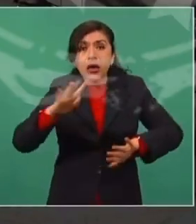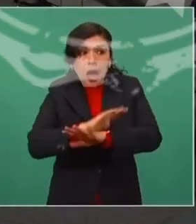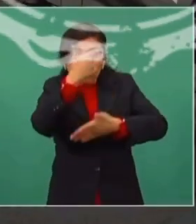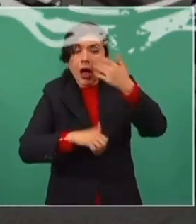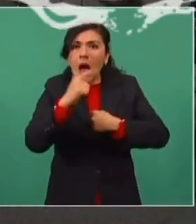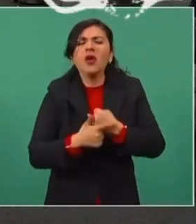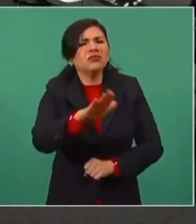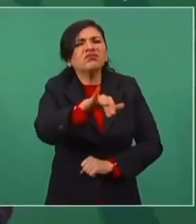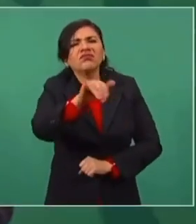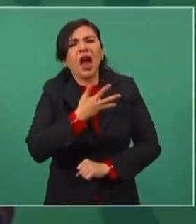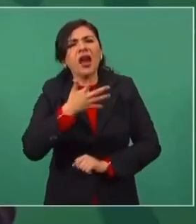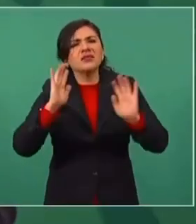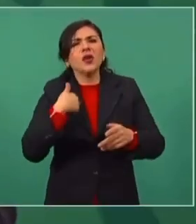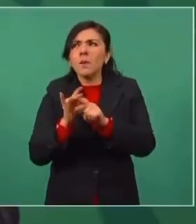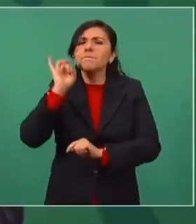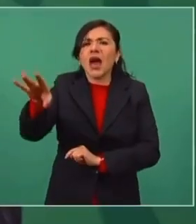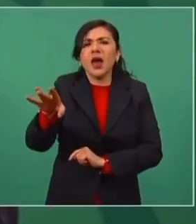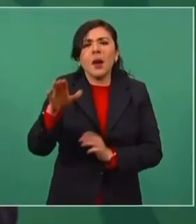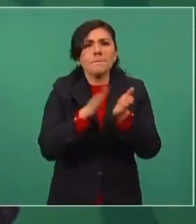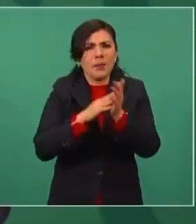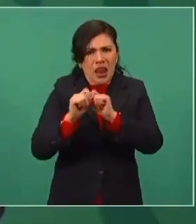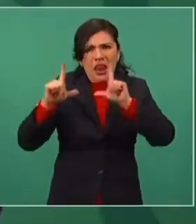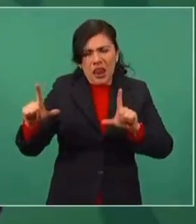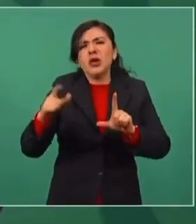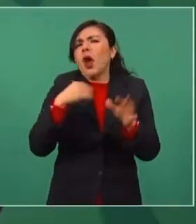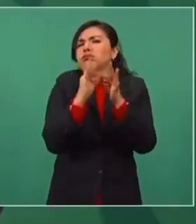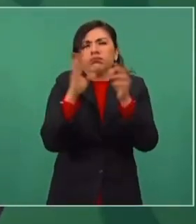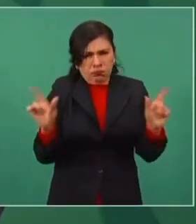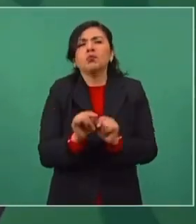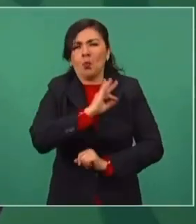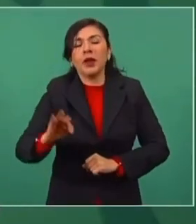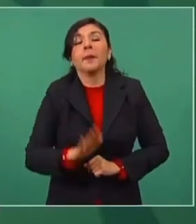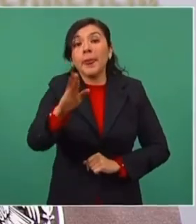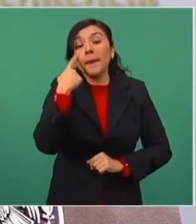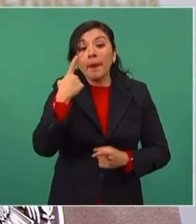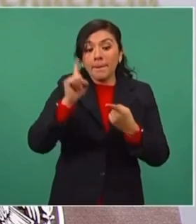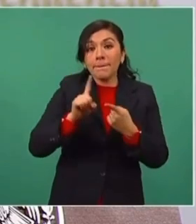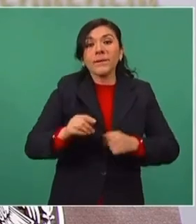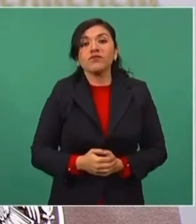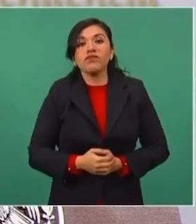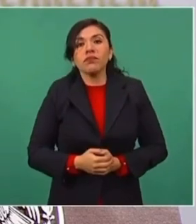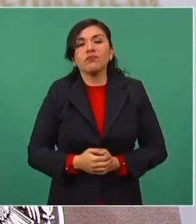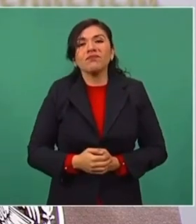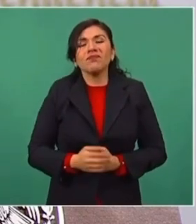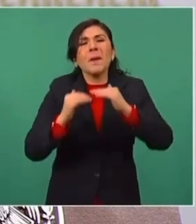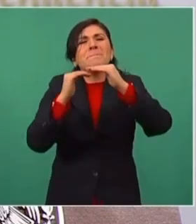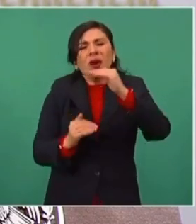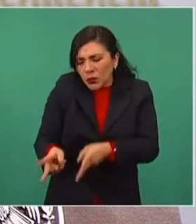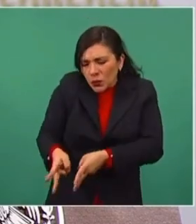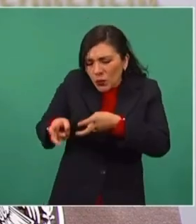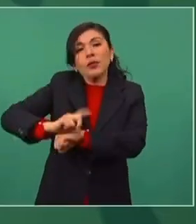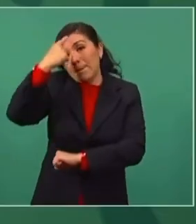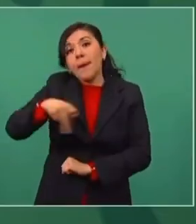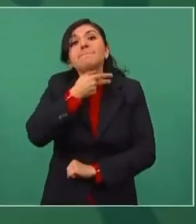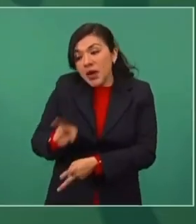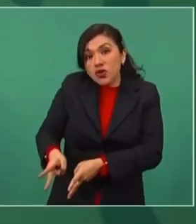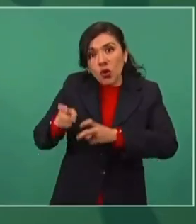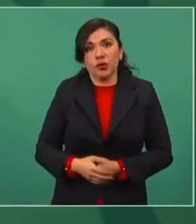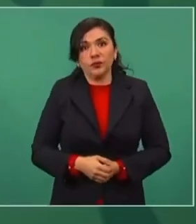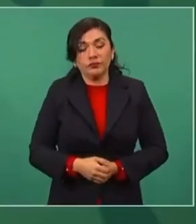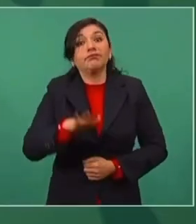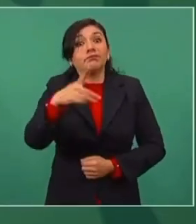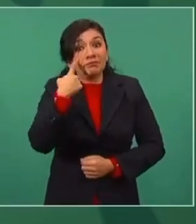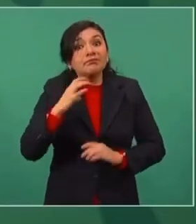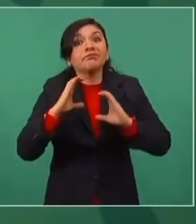Enviamos ya un documento, lo puedo puntualizar. Primero, menos extracción de petróleo. Y ojo,